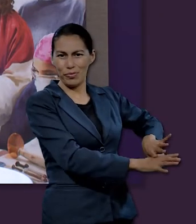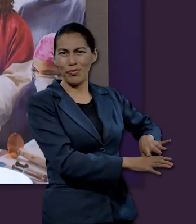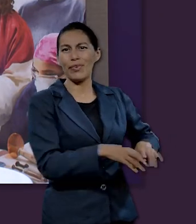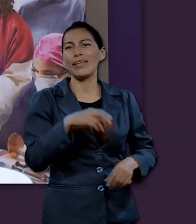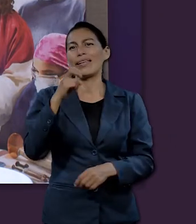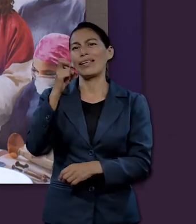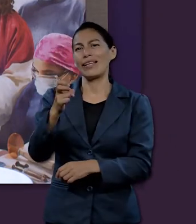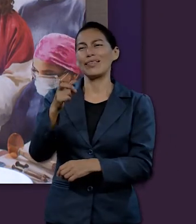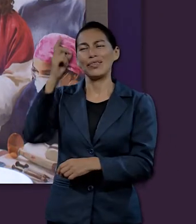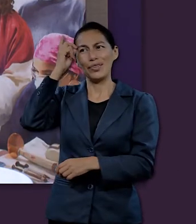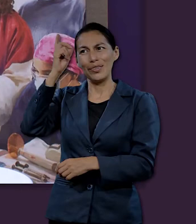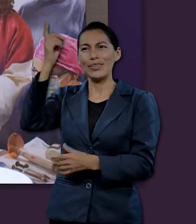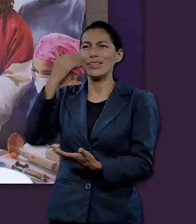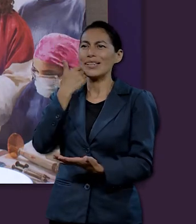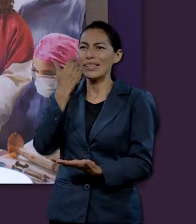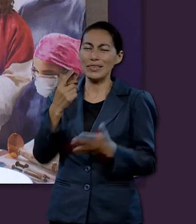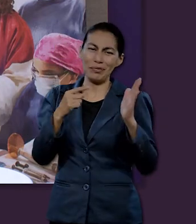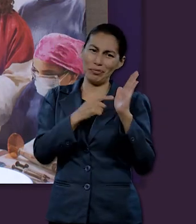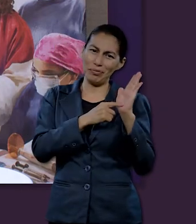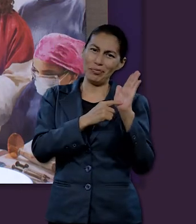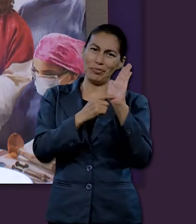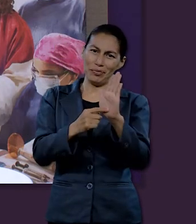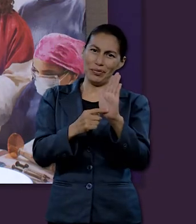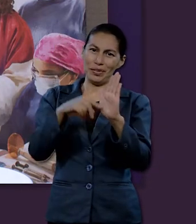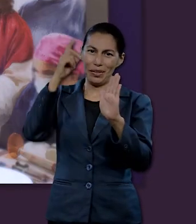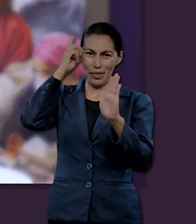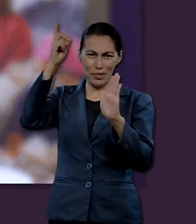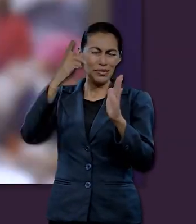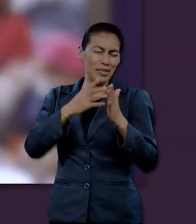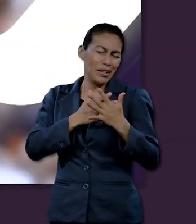presenta este texto acerca de quién es Dios.